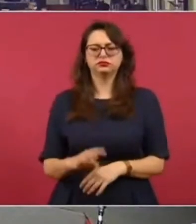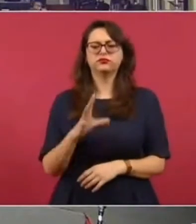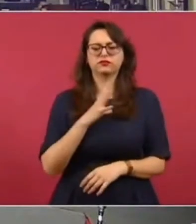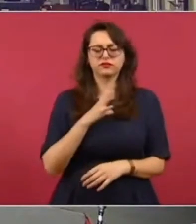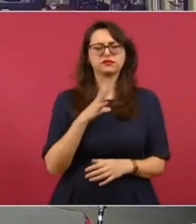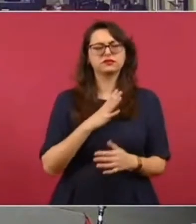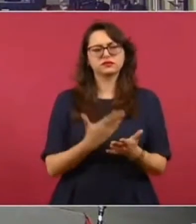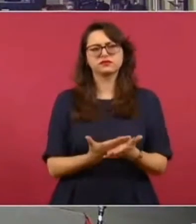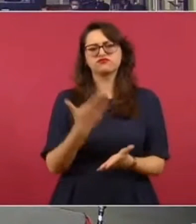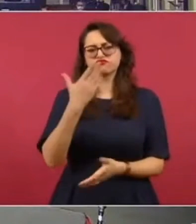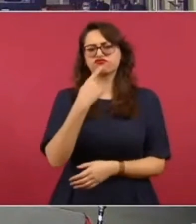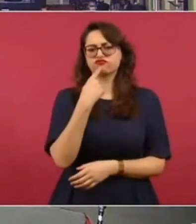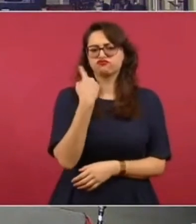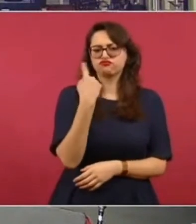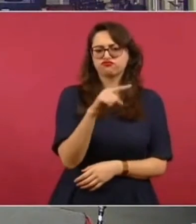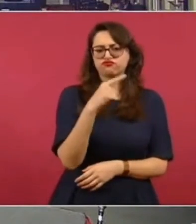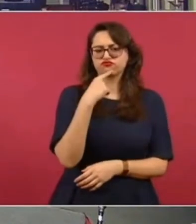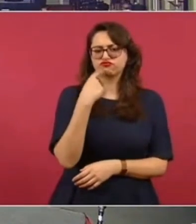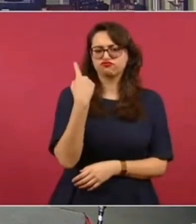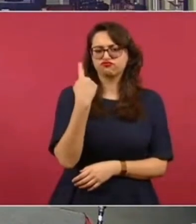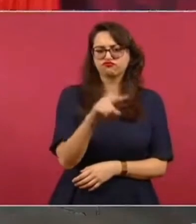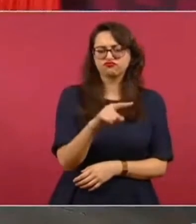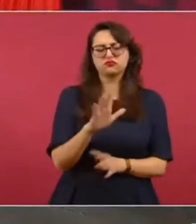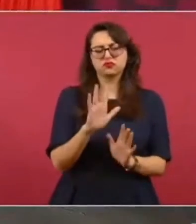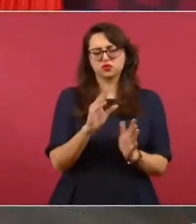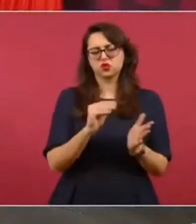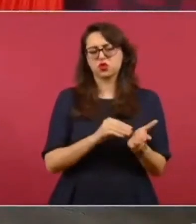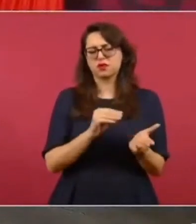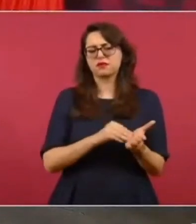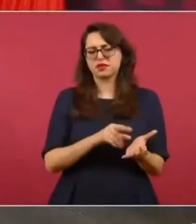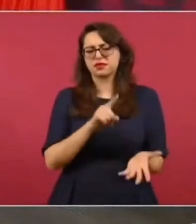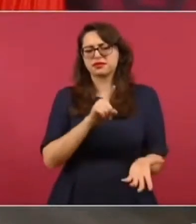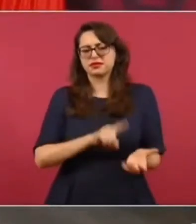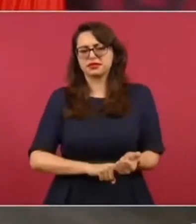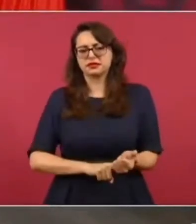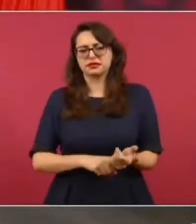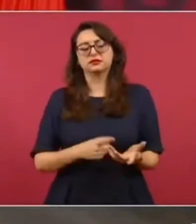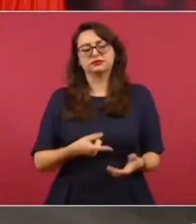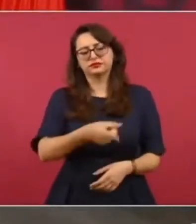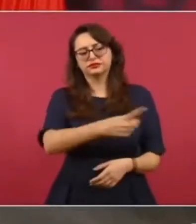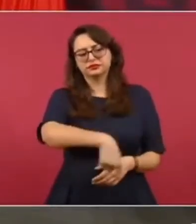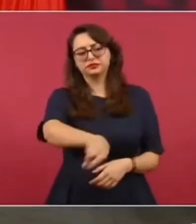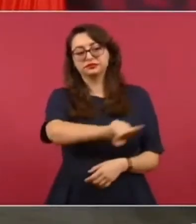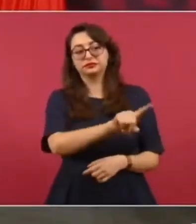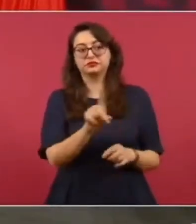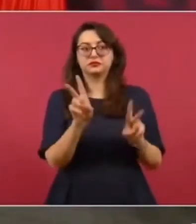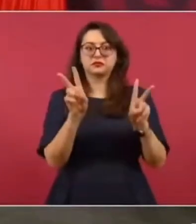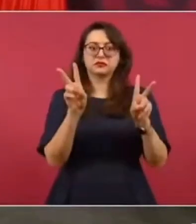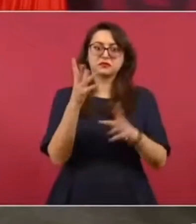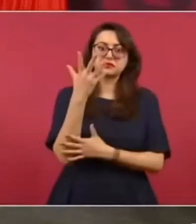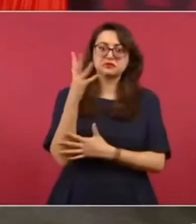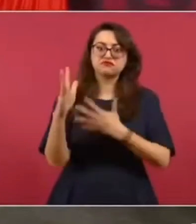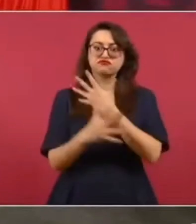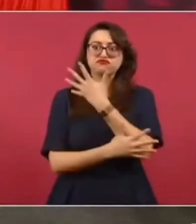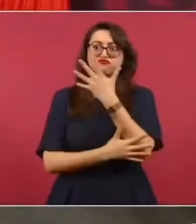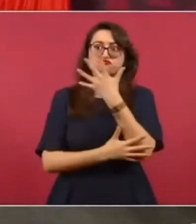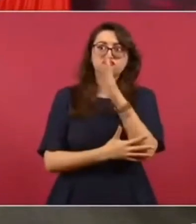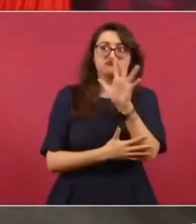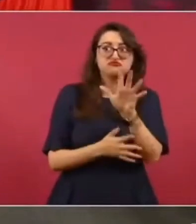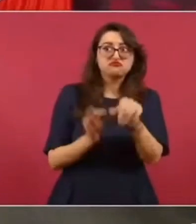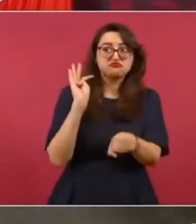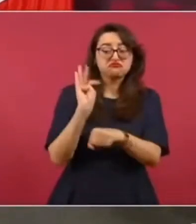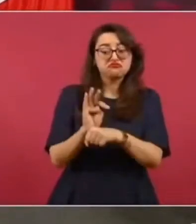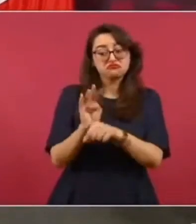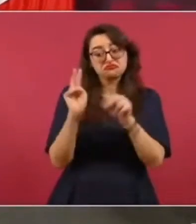a los que se les ha negado la suspensión provisional, promovidos todos por estos ambientalistas de ocasión